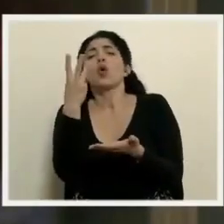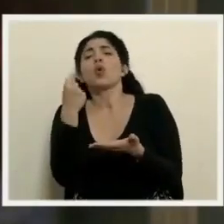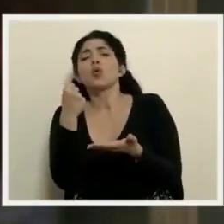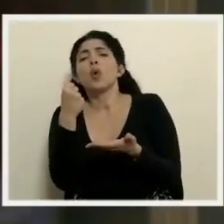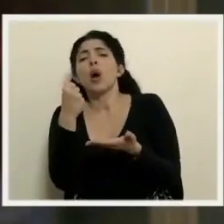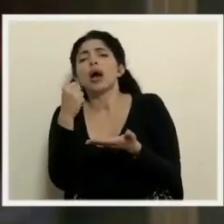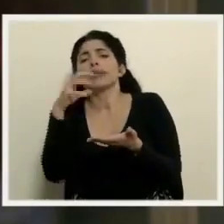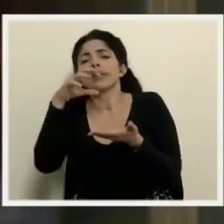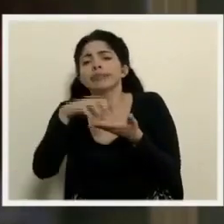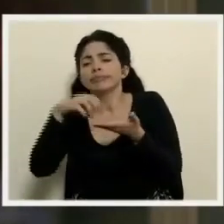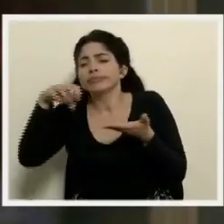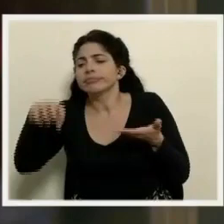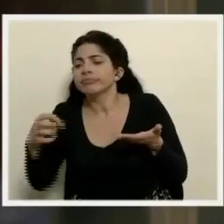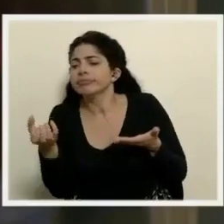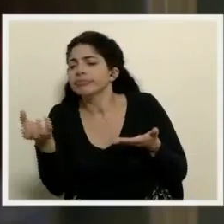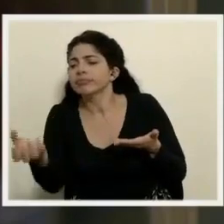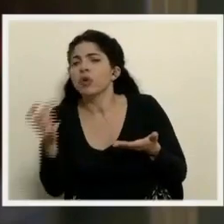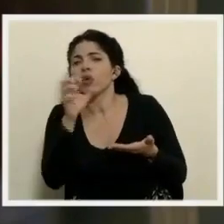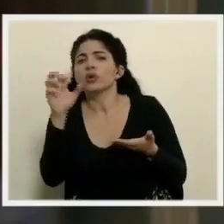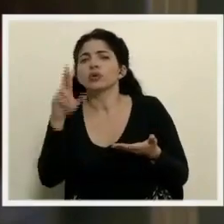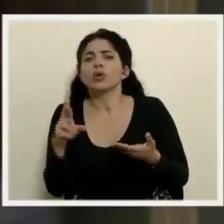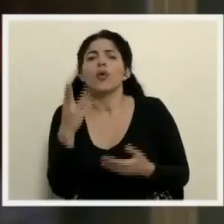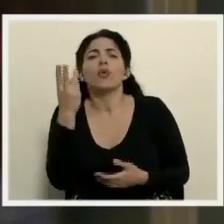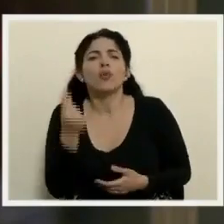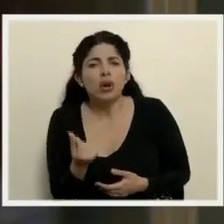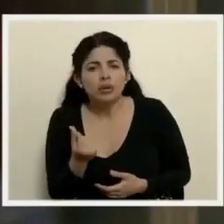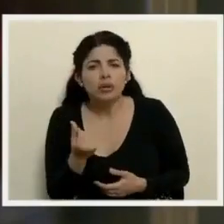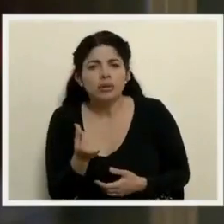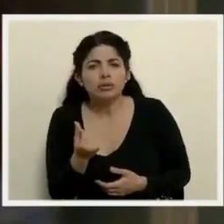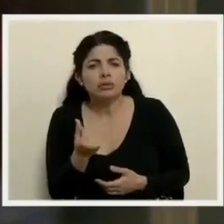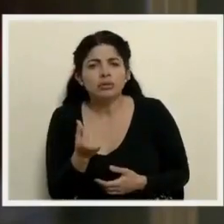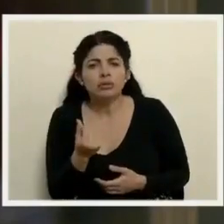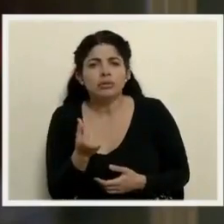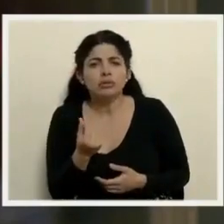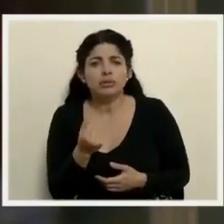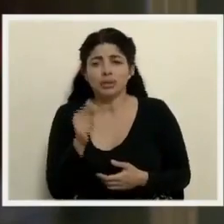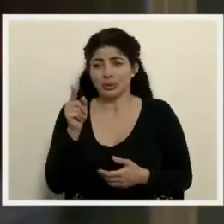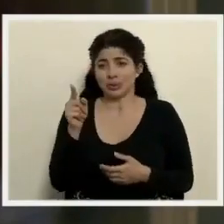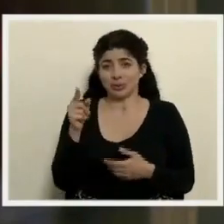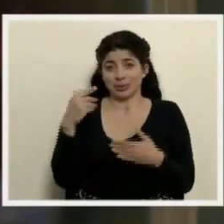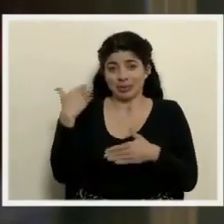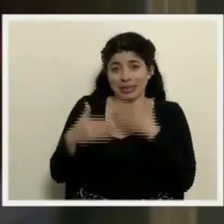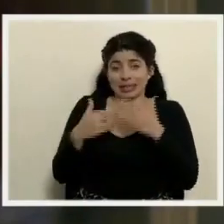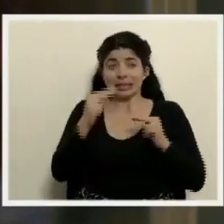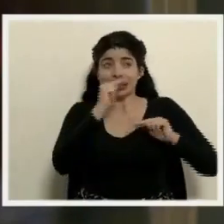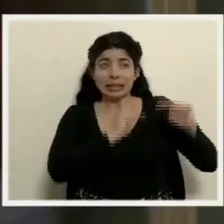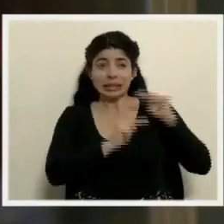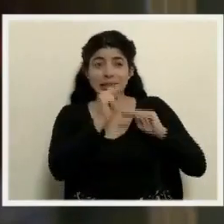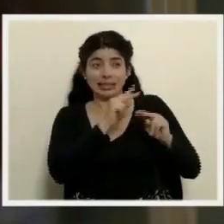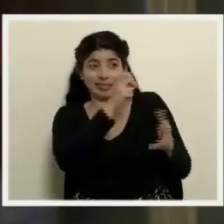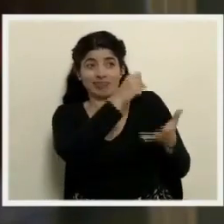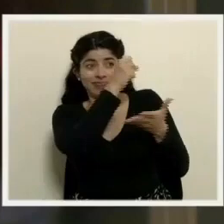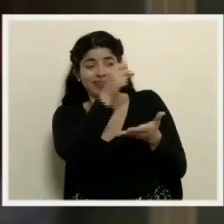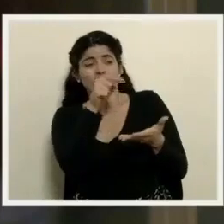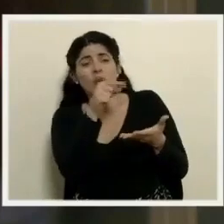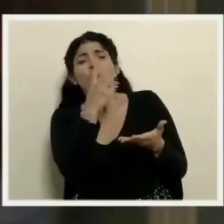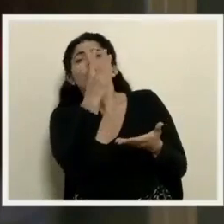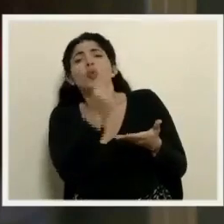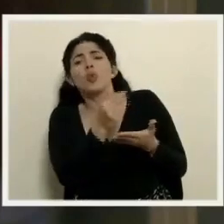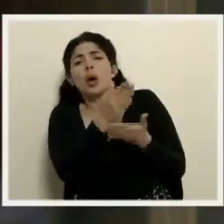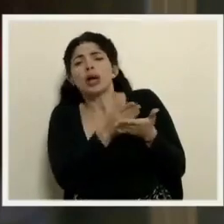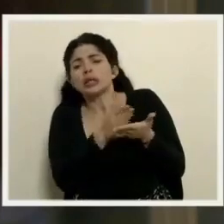para Costa Rica hasta la fecha? De las gestiones que ustedes vienen realizando. Segundo,